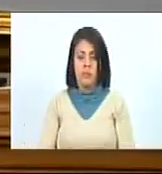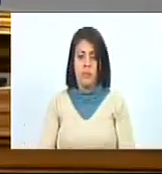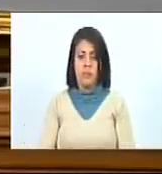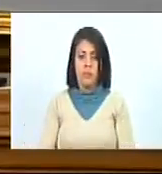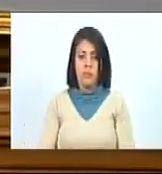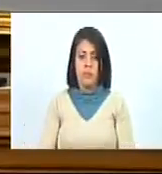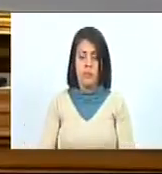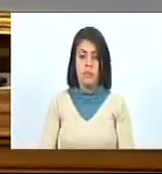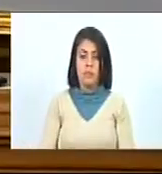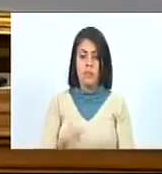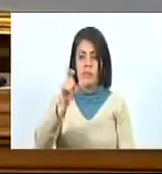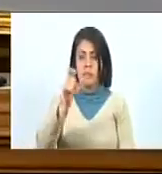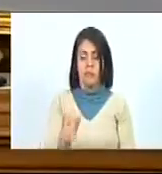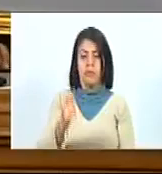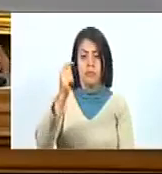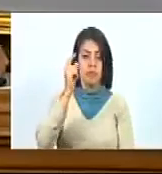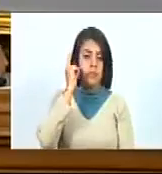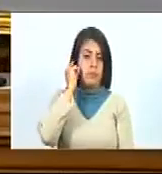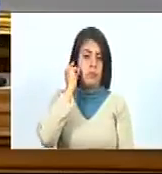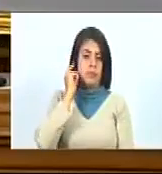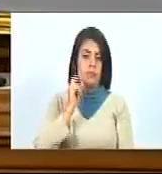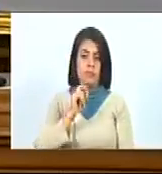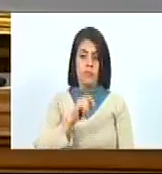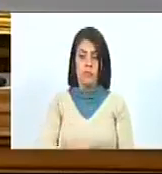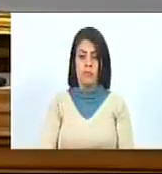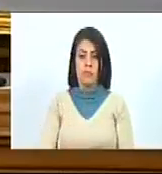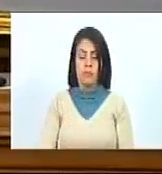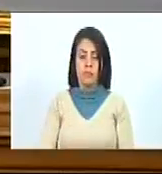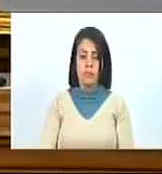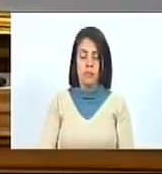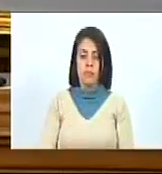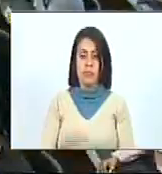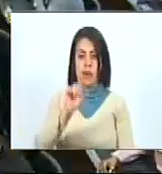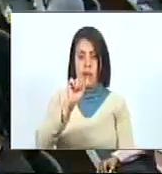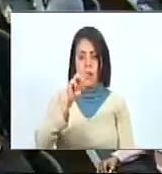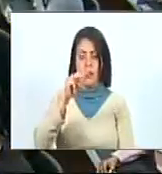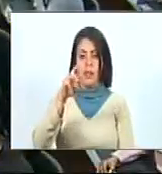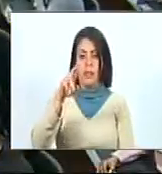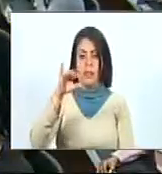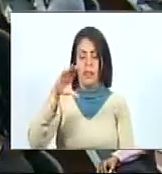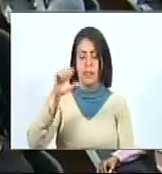tiene la palabra la diputada y segunda vicepresidenta América Pérez